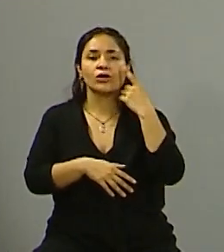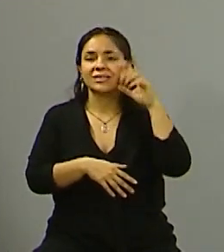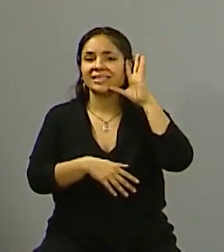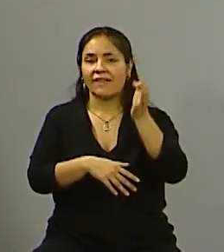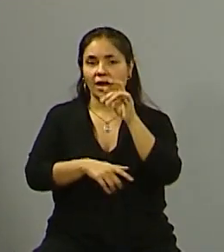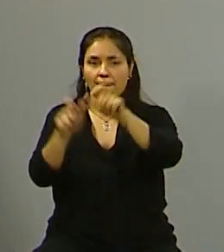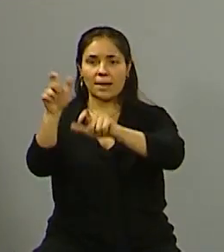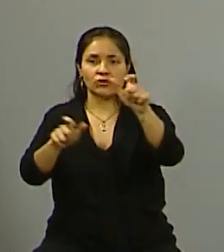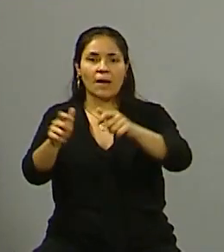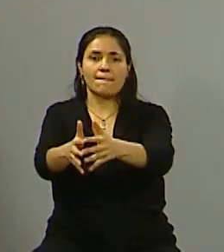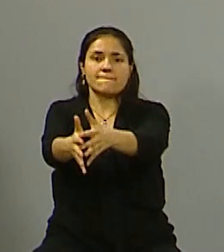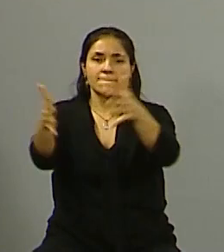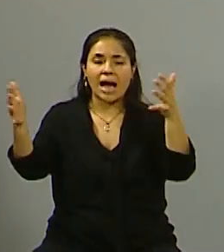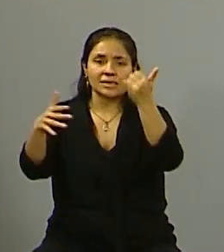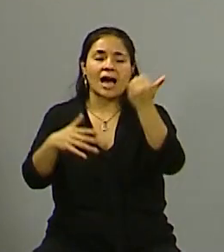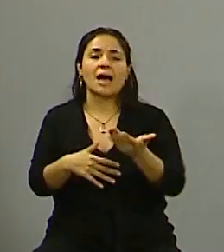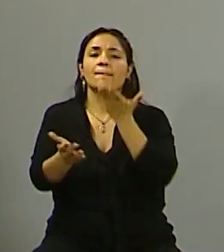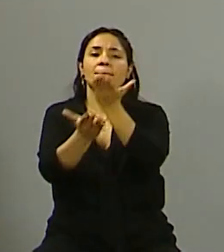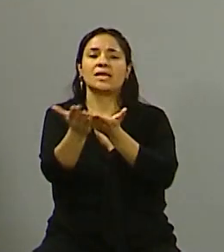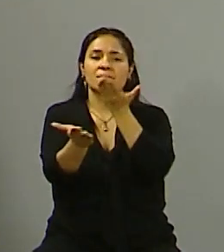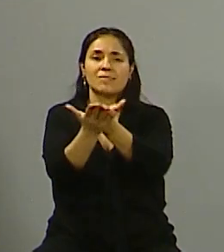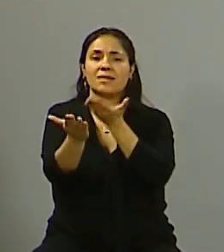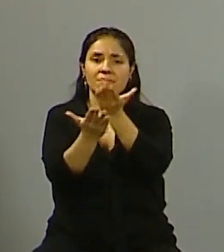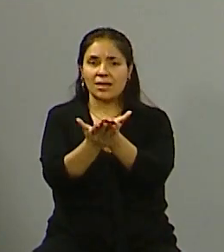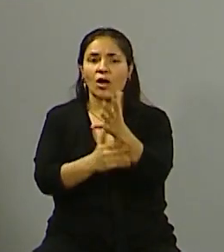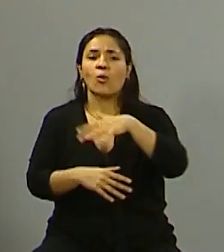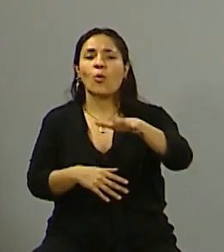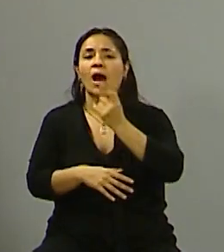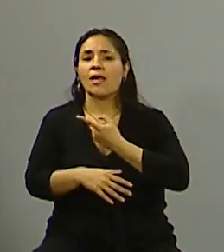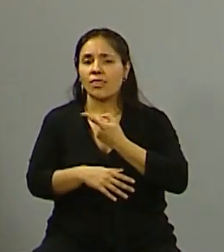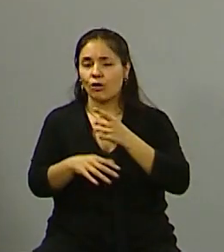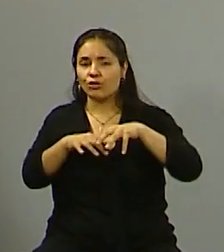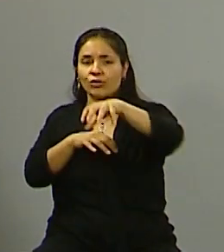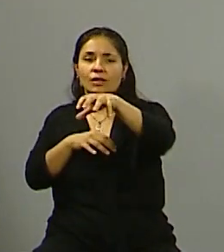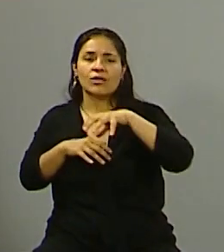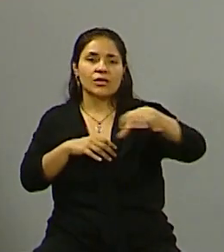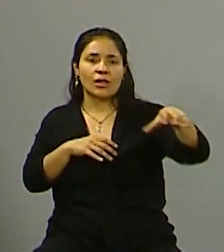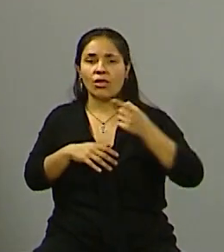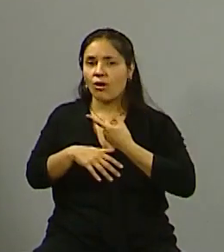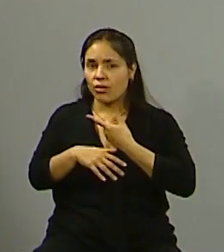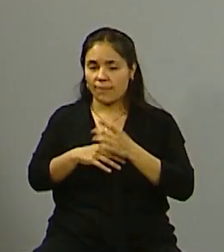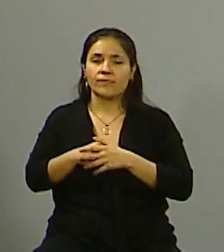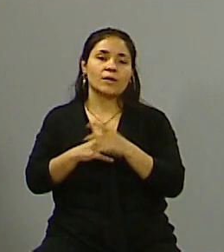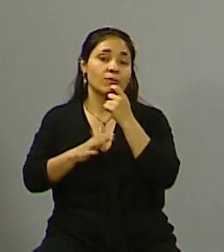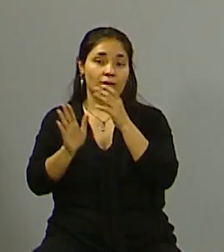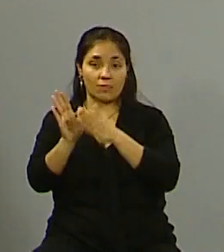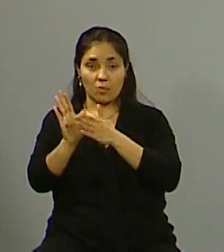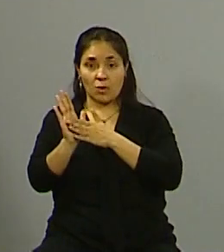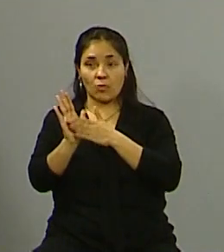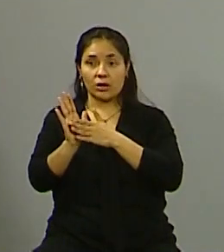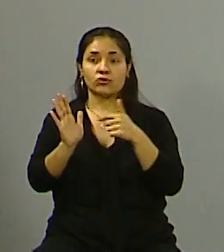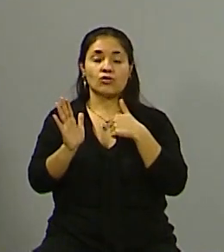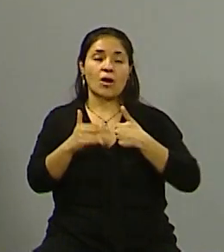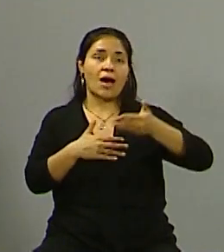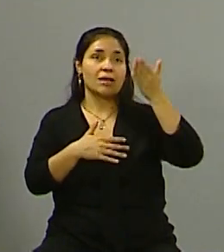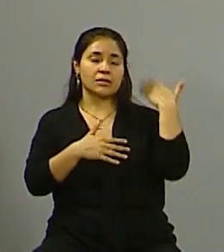mayores demandas, ¿qué zonas del departamento vos entendés que tal vez necesitan cubrirse más necesidades? Mira, una de las propuestas de... Yo cuando me